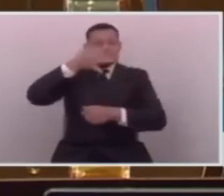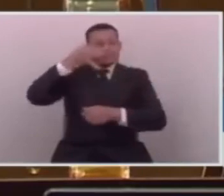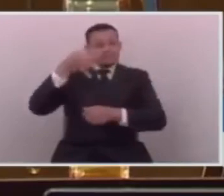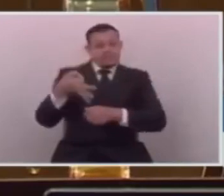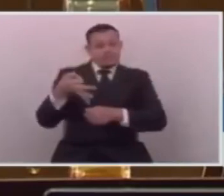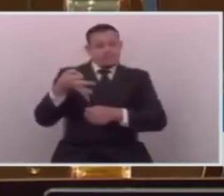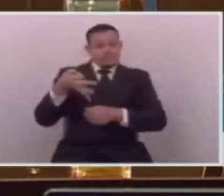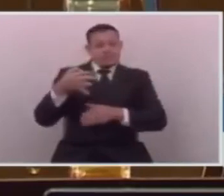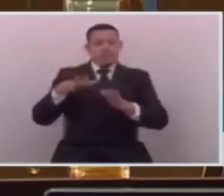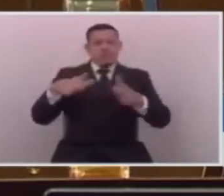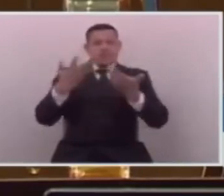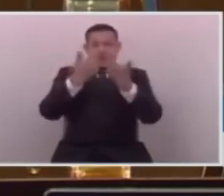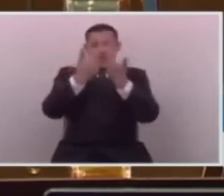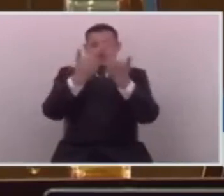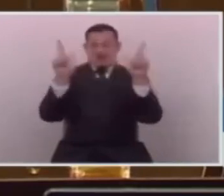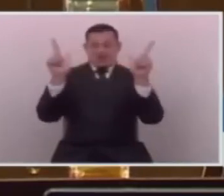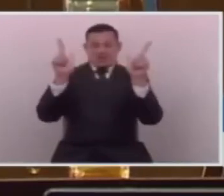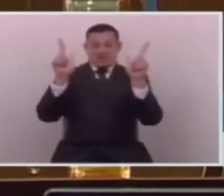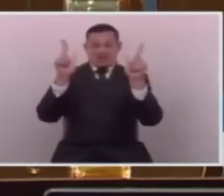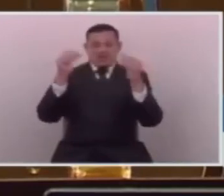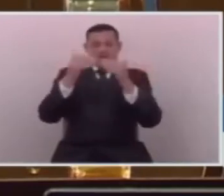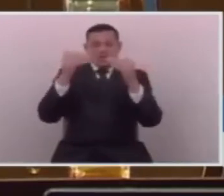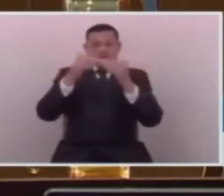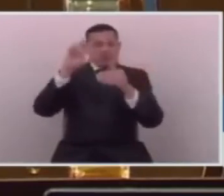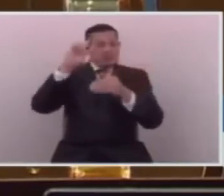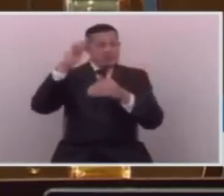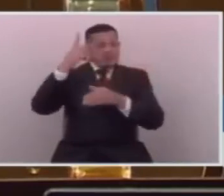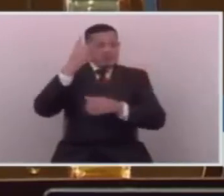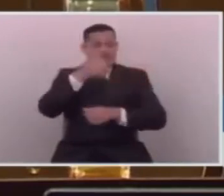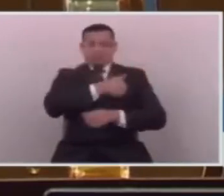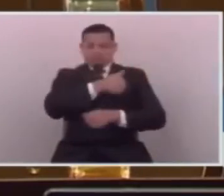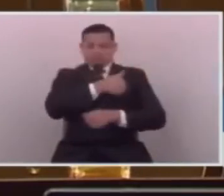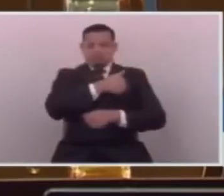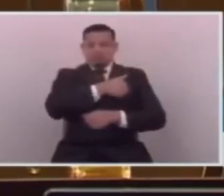Porque las libertades también implican responsabilidades.